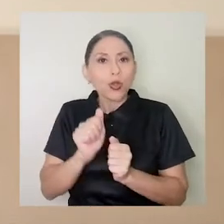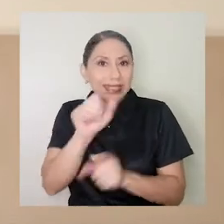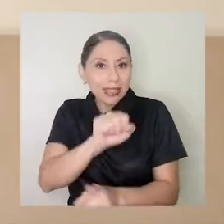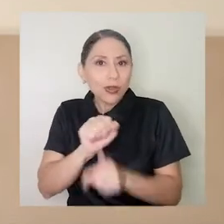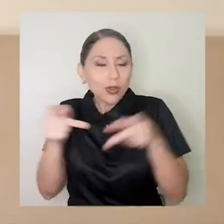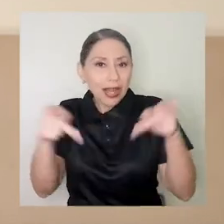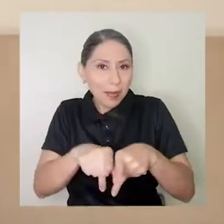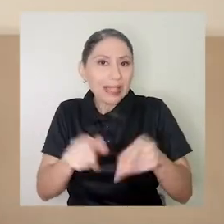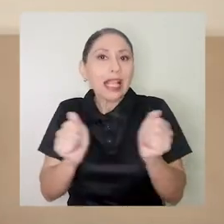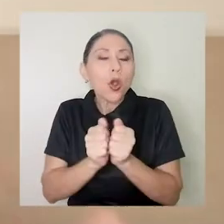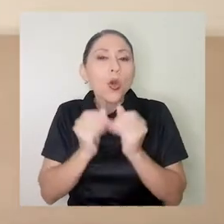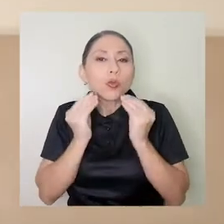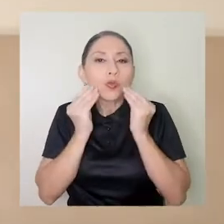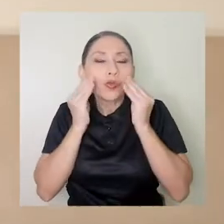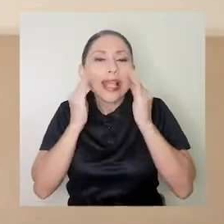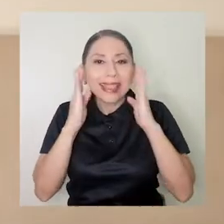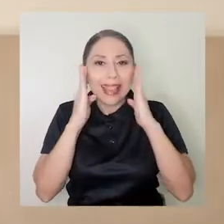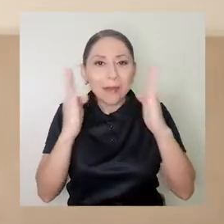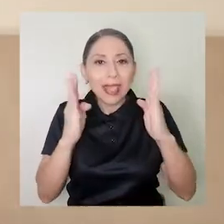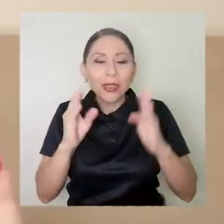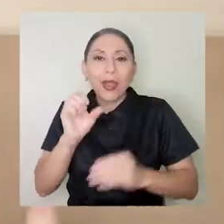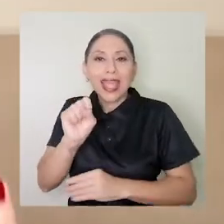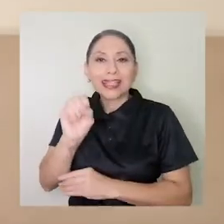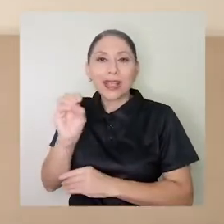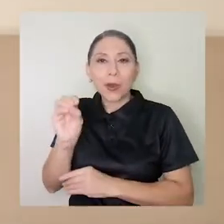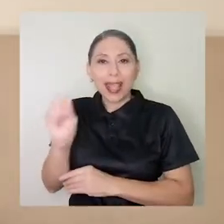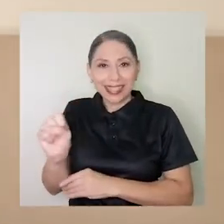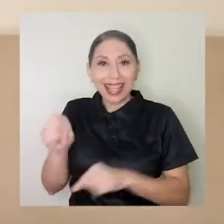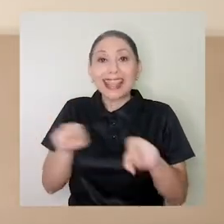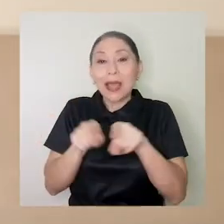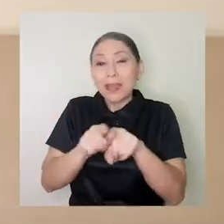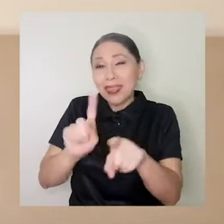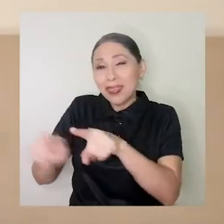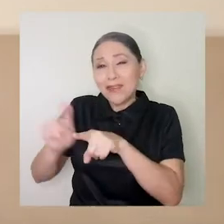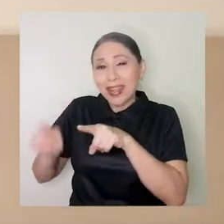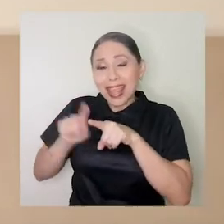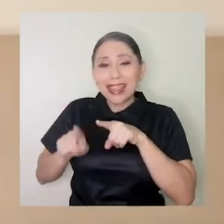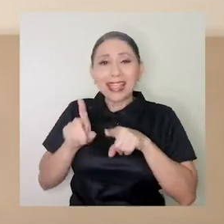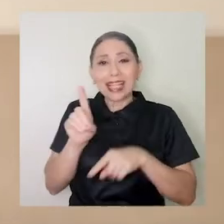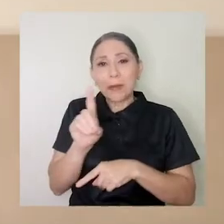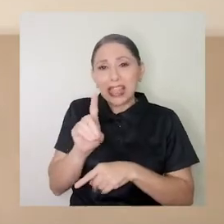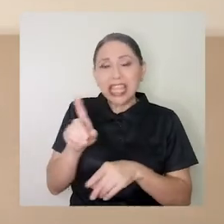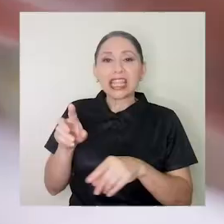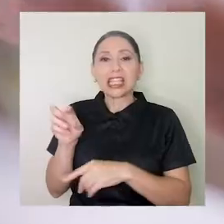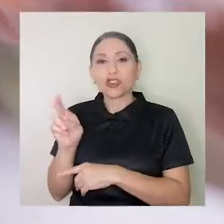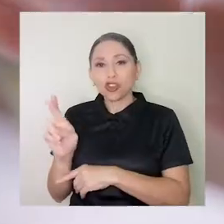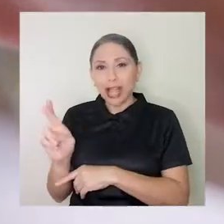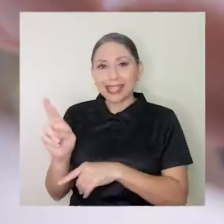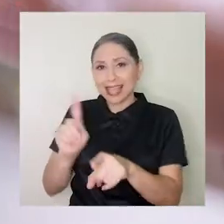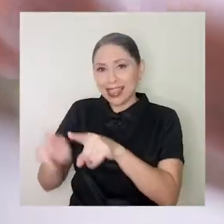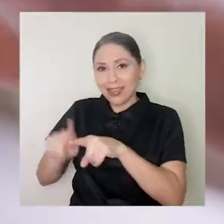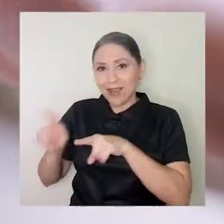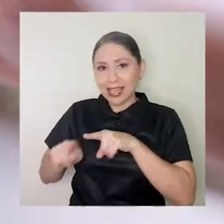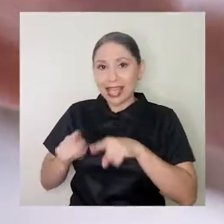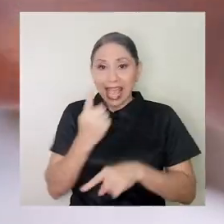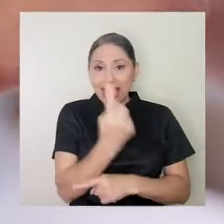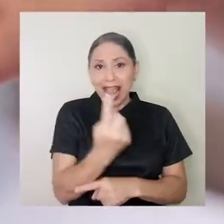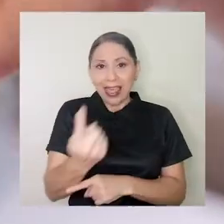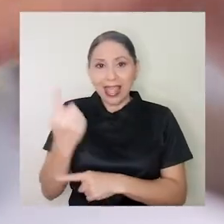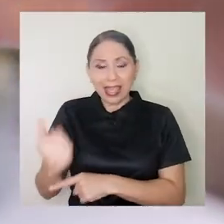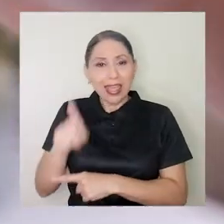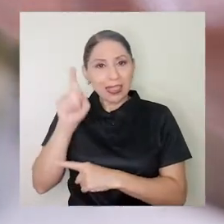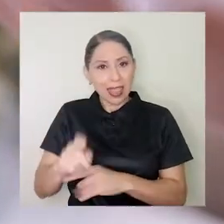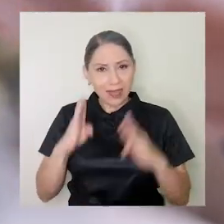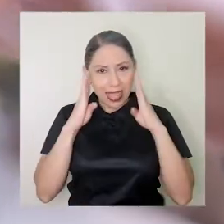base con su SOS, que le llamo yo. De igual manera los pacientes con dermatitis eorreica, rosácea y demás. Cada quien tiene que tener su tratamiento